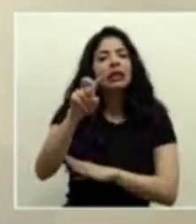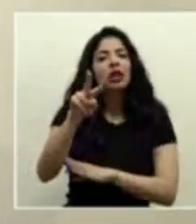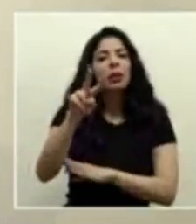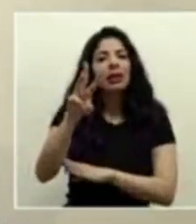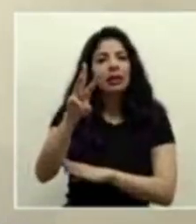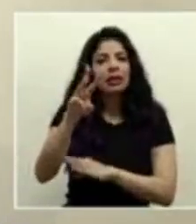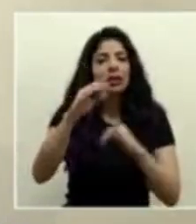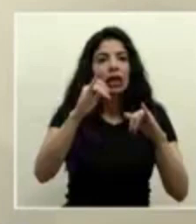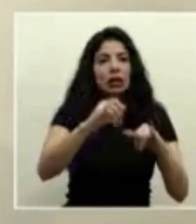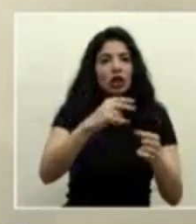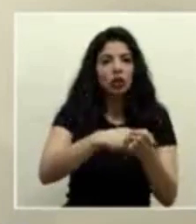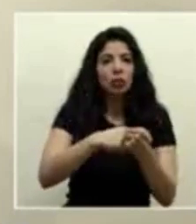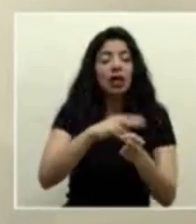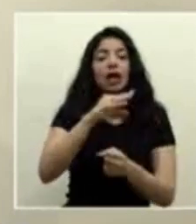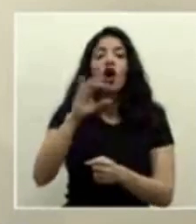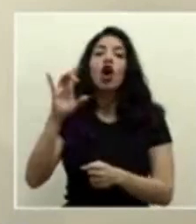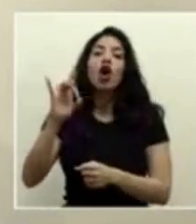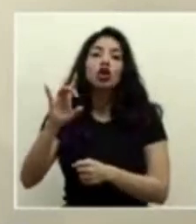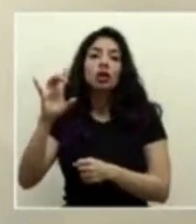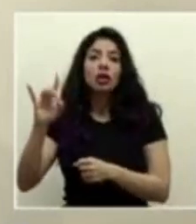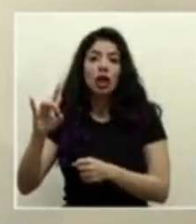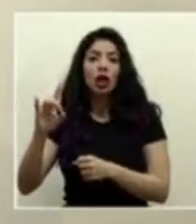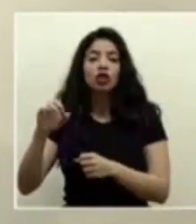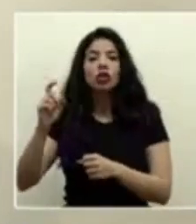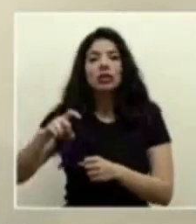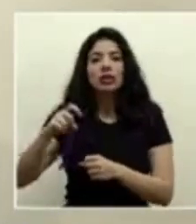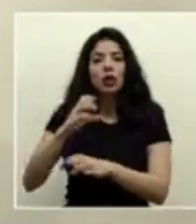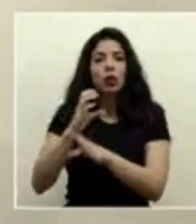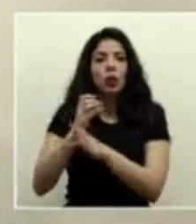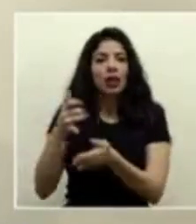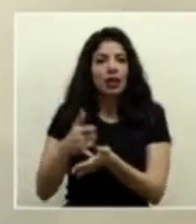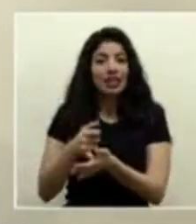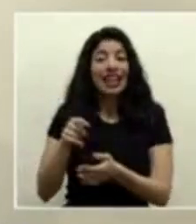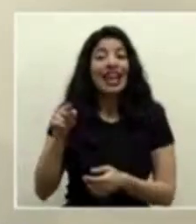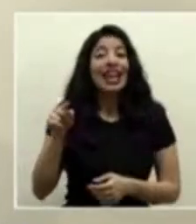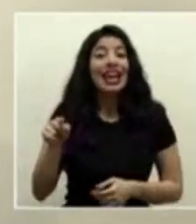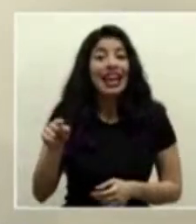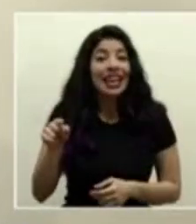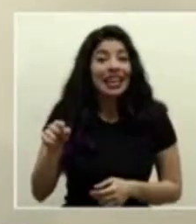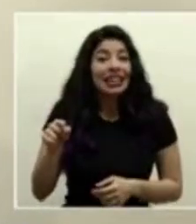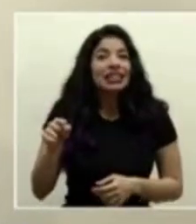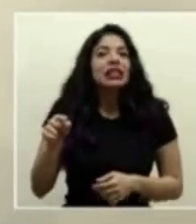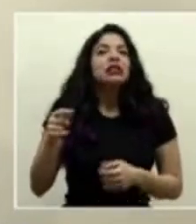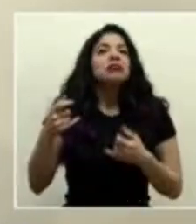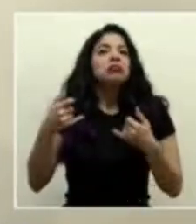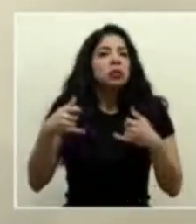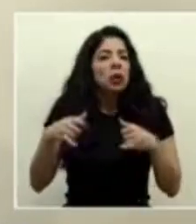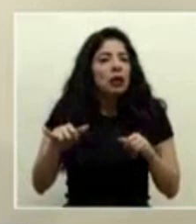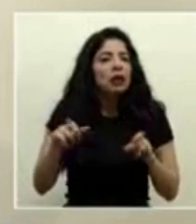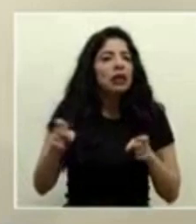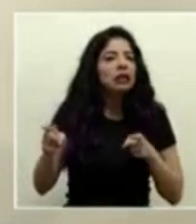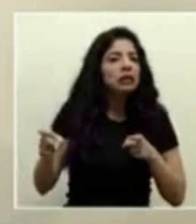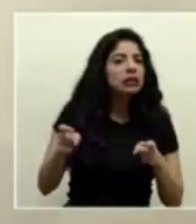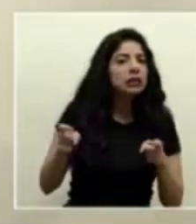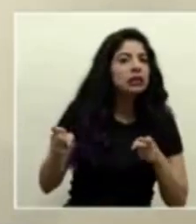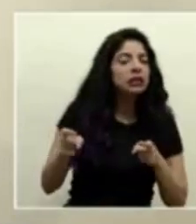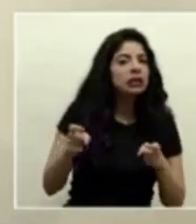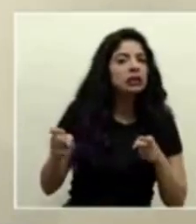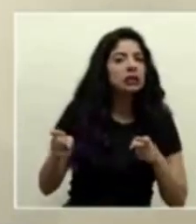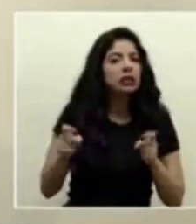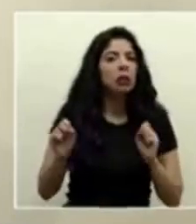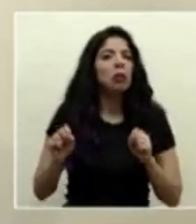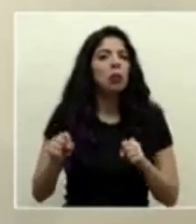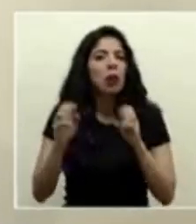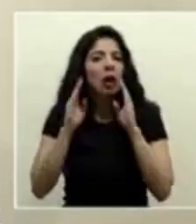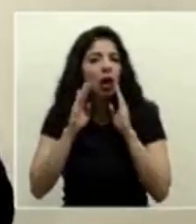salón y 88 en cuidados intensivos. Eso es, todavía hay solvencia eventualmente dentro del sistema para poder